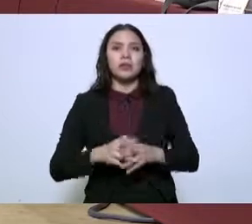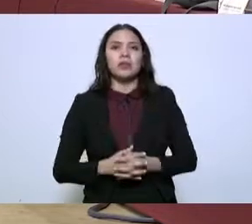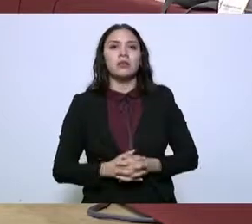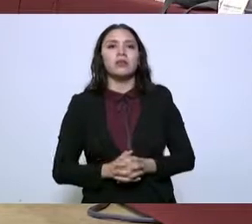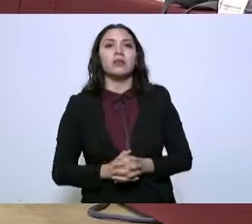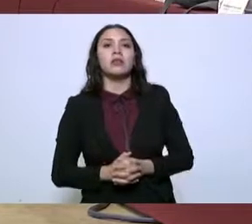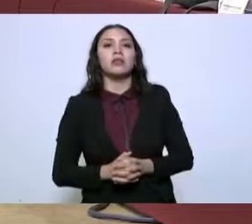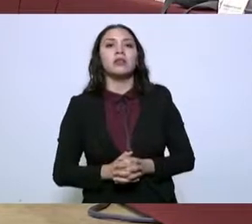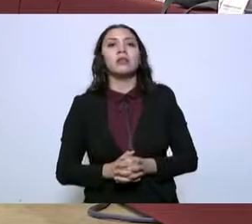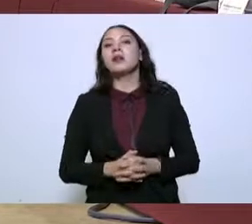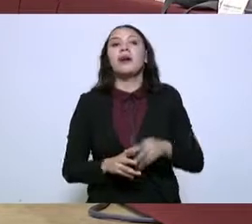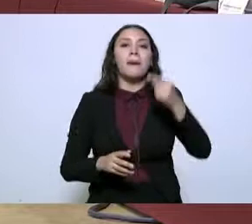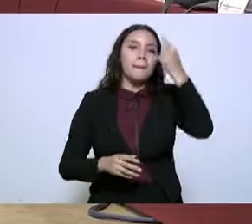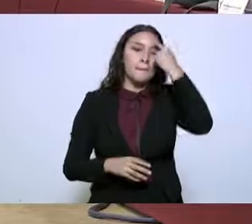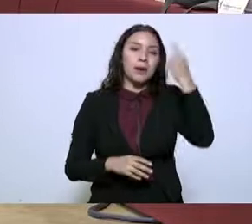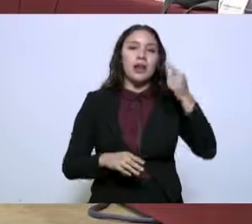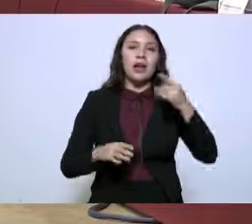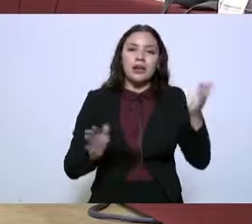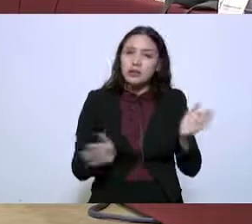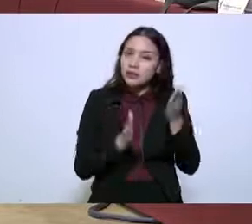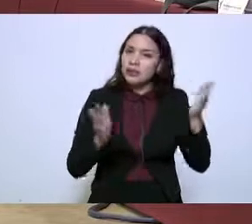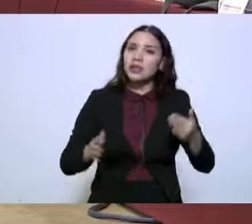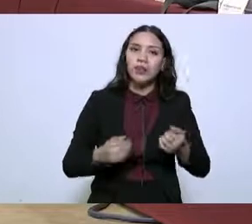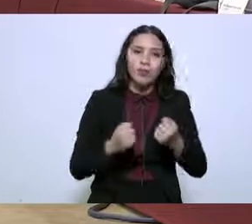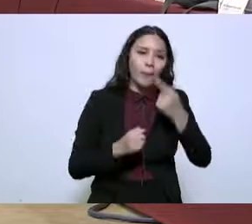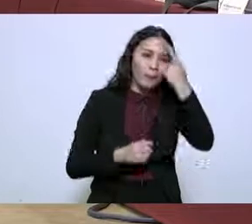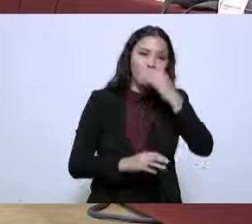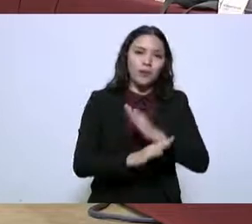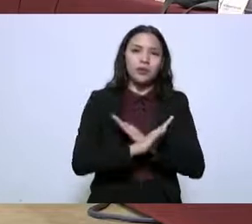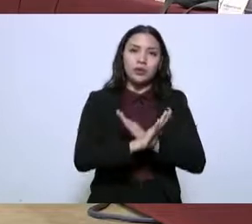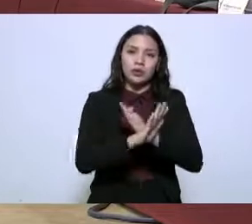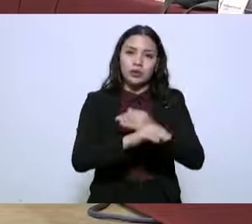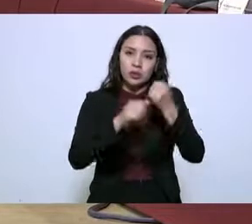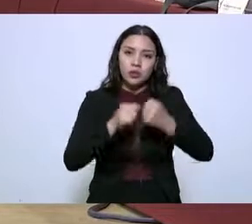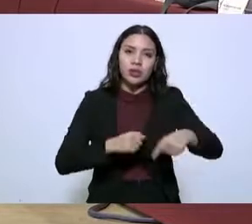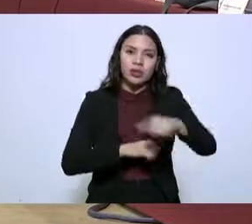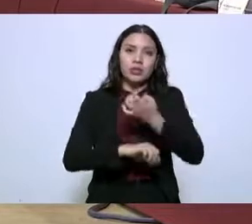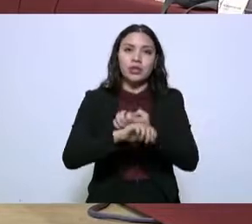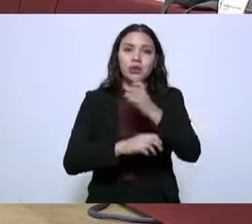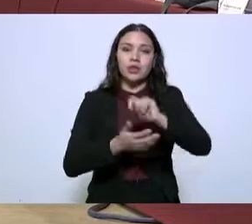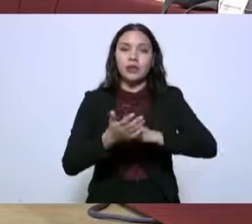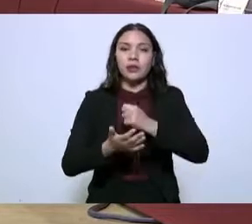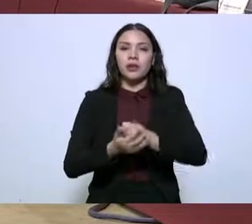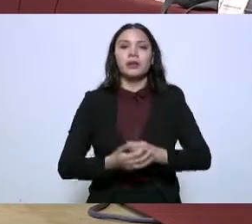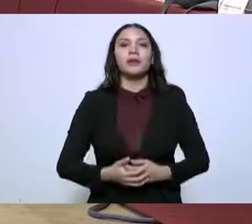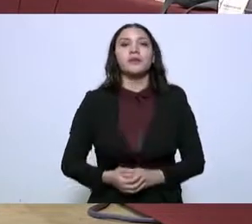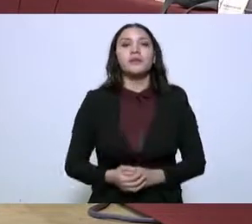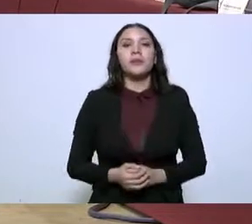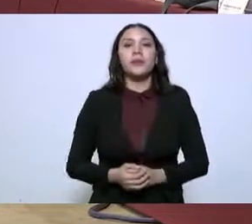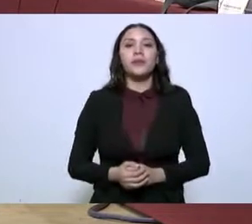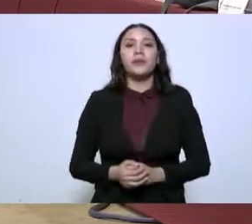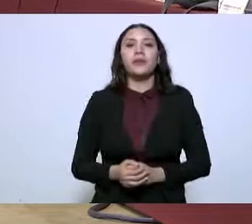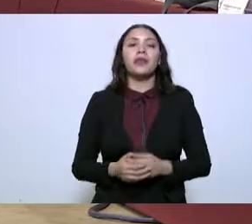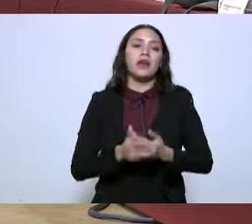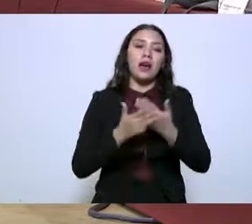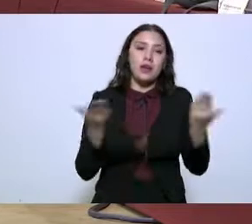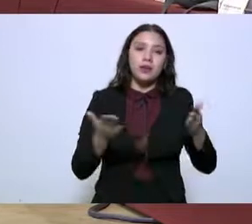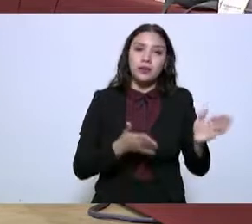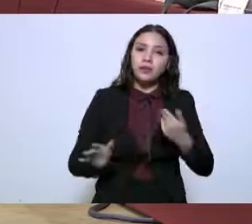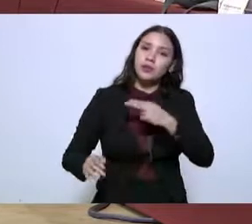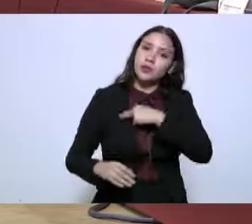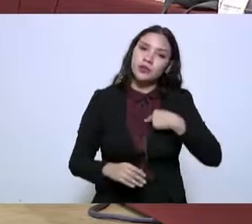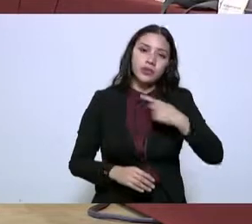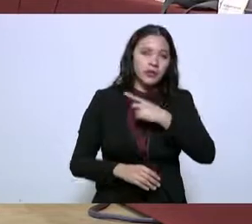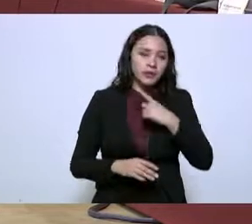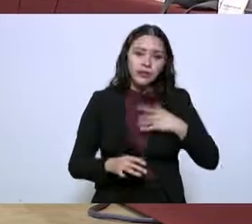seguir el fortalecimiento de la seguridad aquí en el Estado de Tamaulipas? Pues, primeramente, continuar